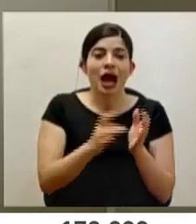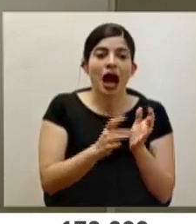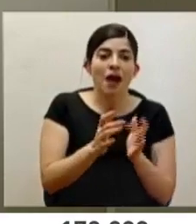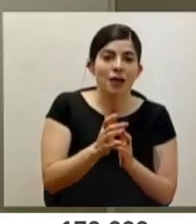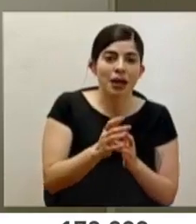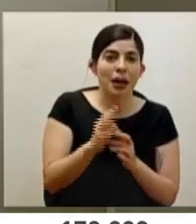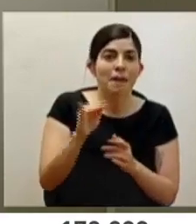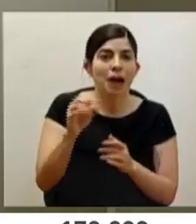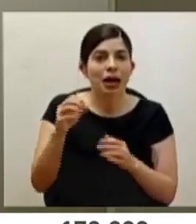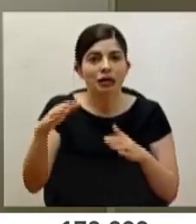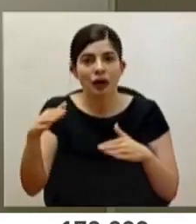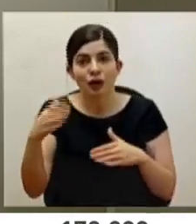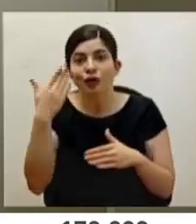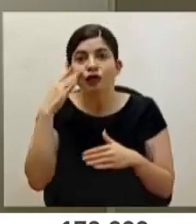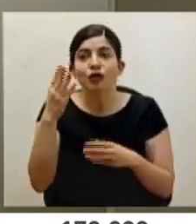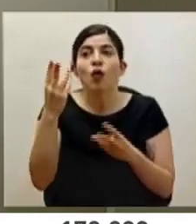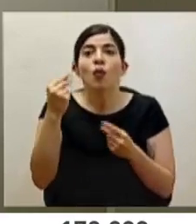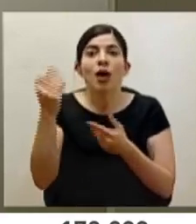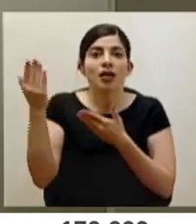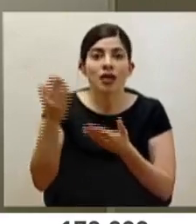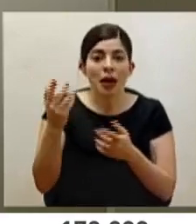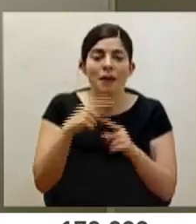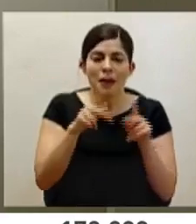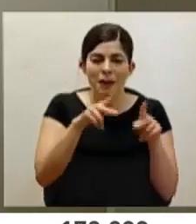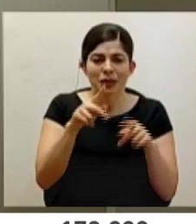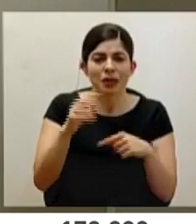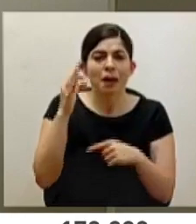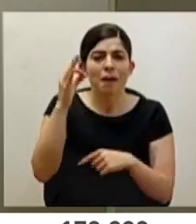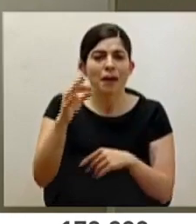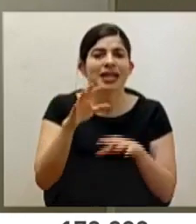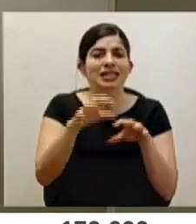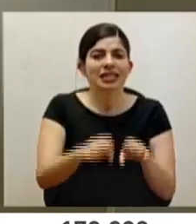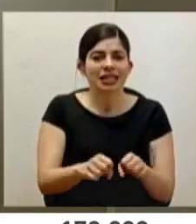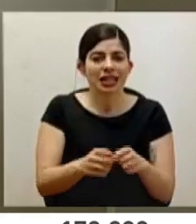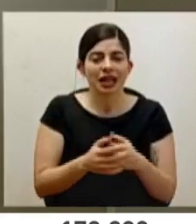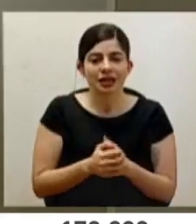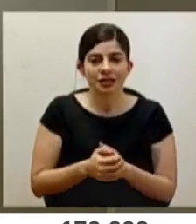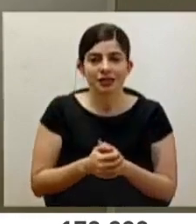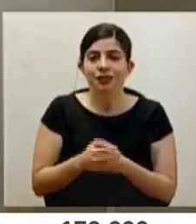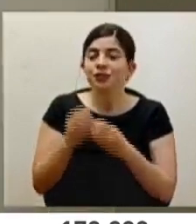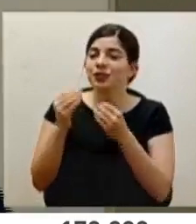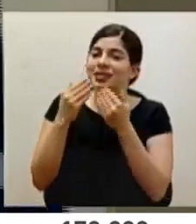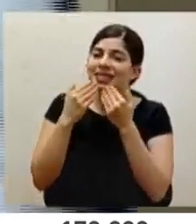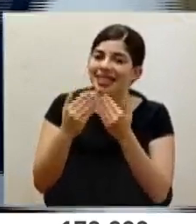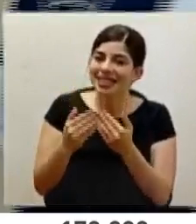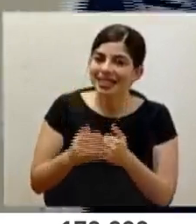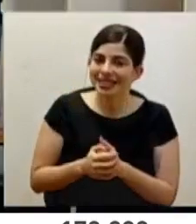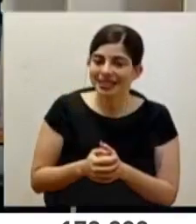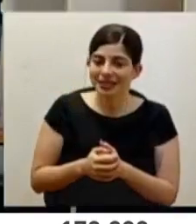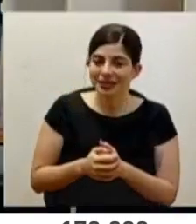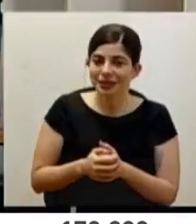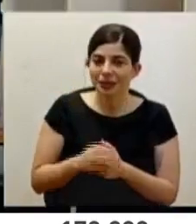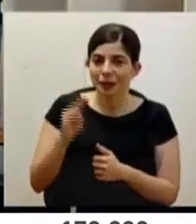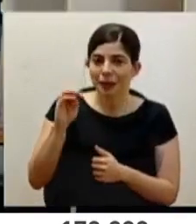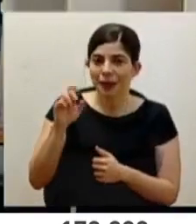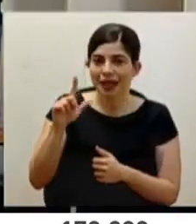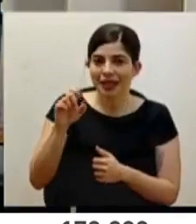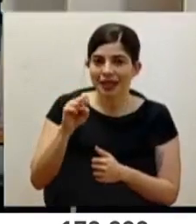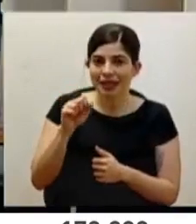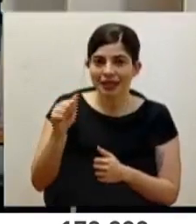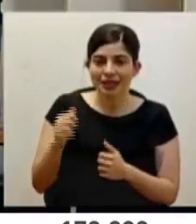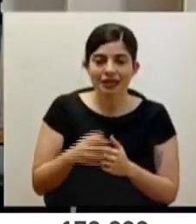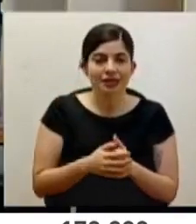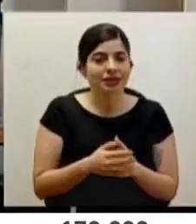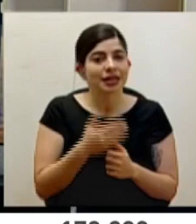porque no sabemos cuántas vacunas van a ir llegando, pero las personas sí van a ser citadas. Gracias. Bien, muchísimas gracias, Melisa. Muchísimas